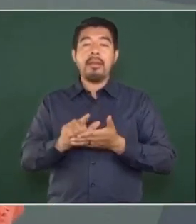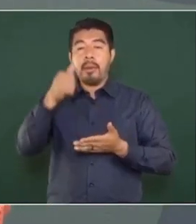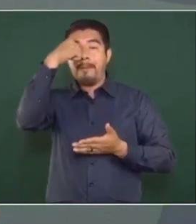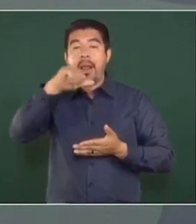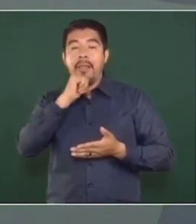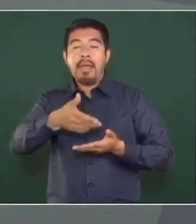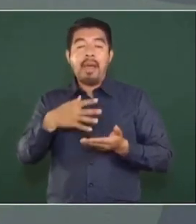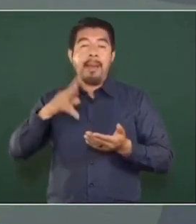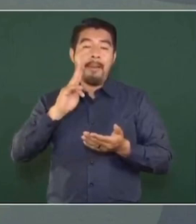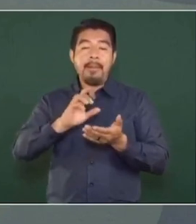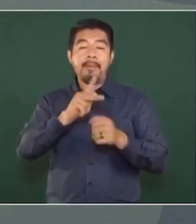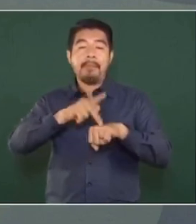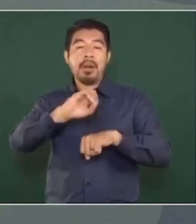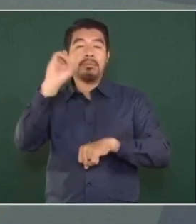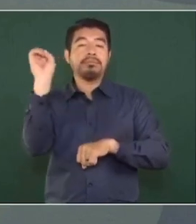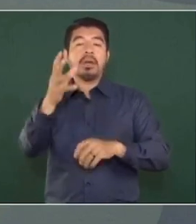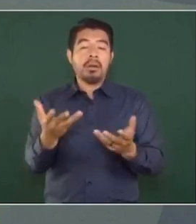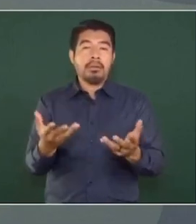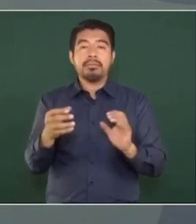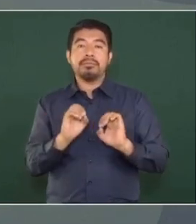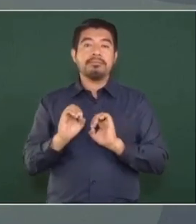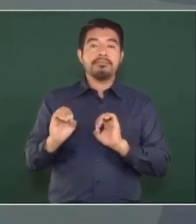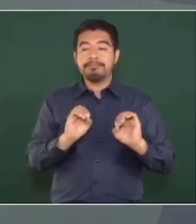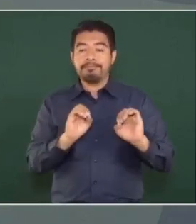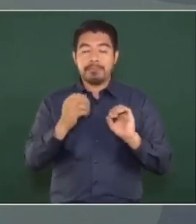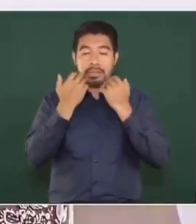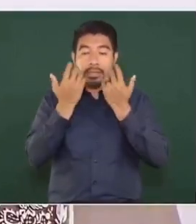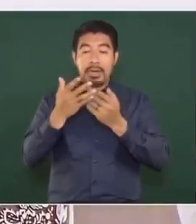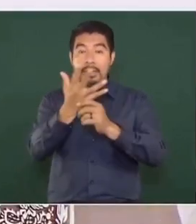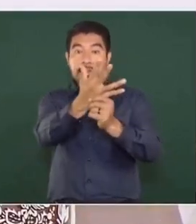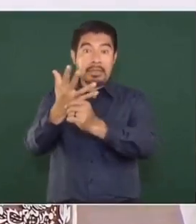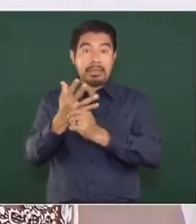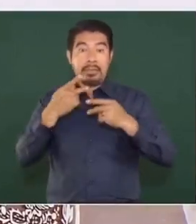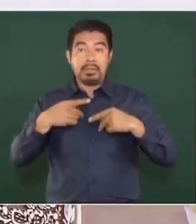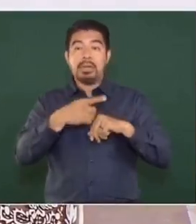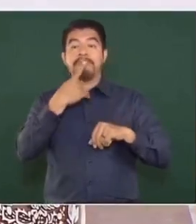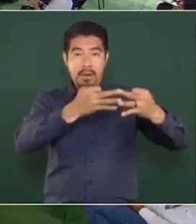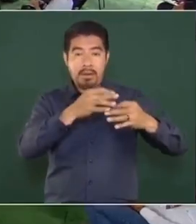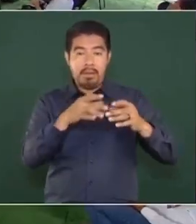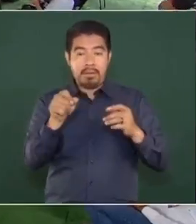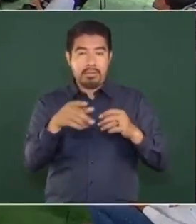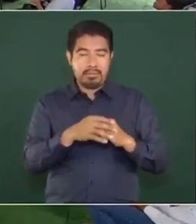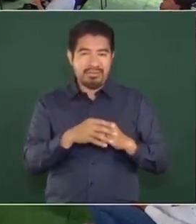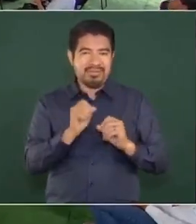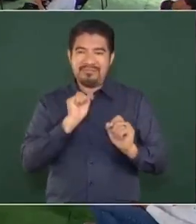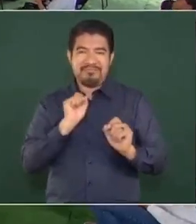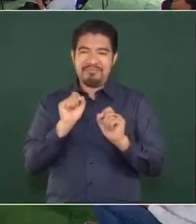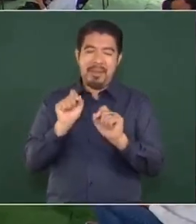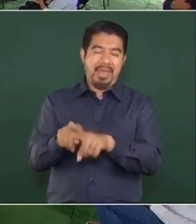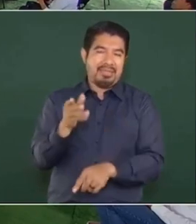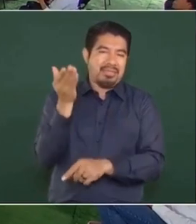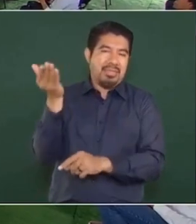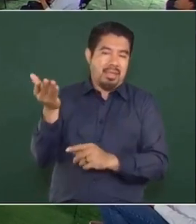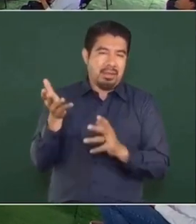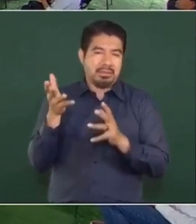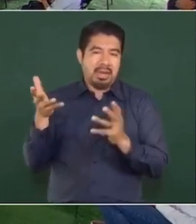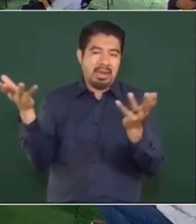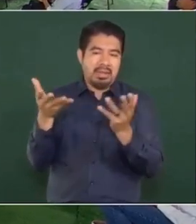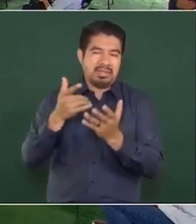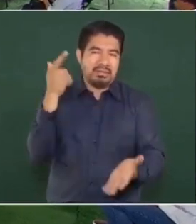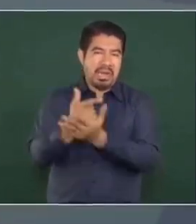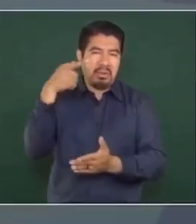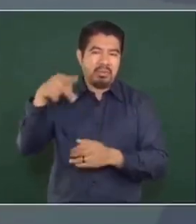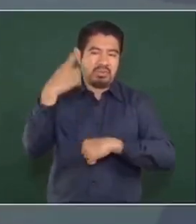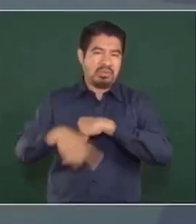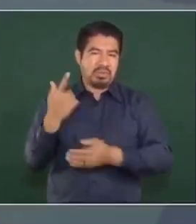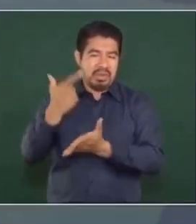Todos esos que están pidiendo que se castigue a la ministra han cometido delitos